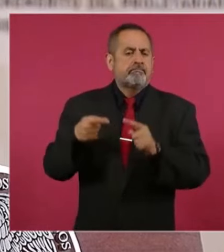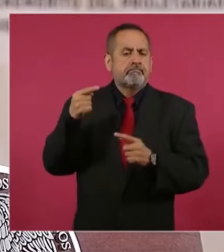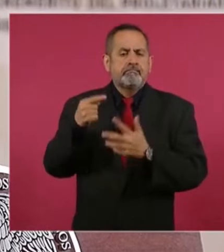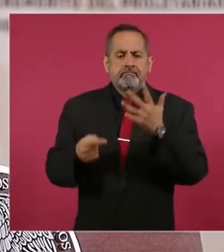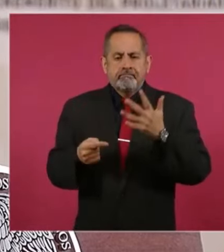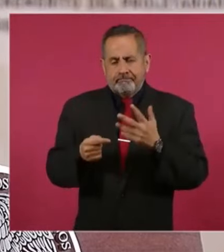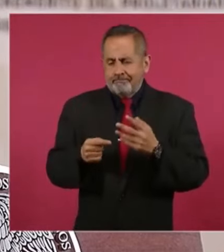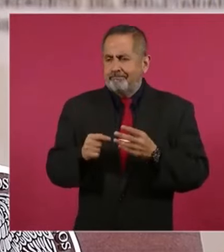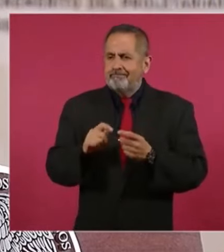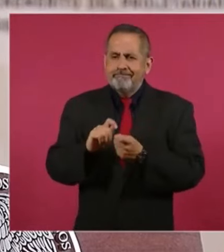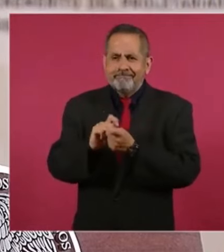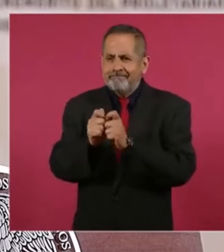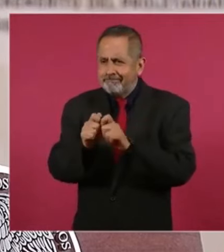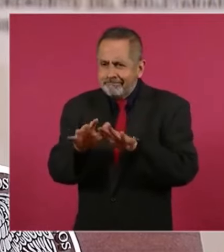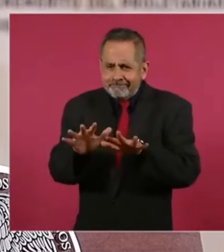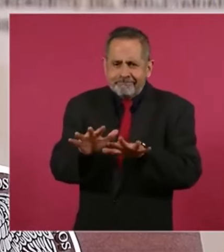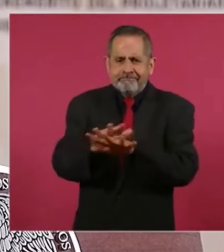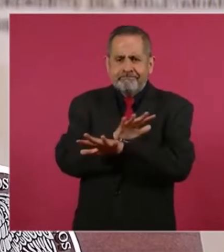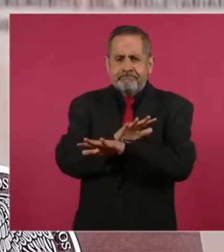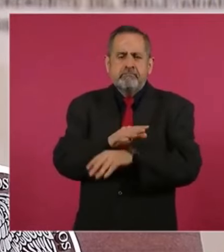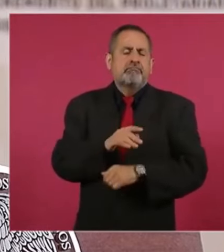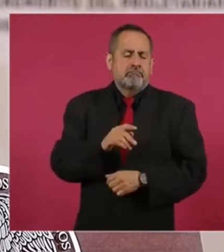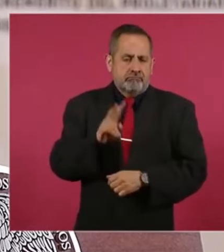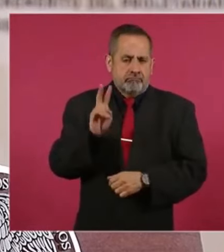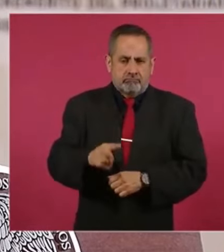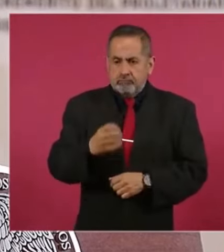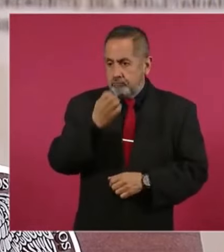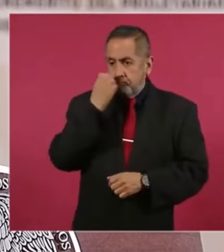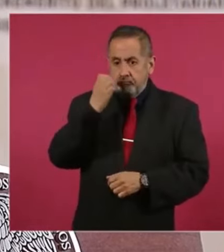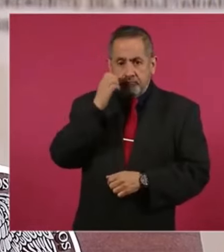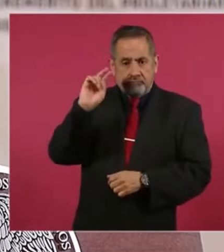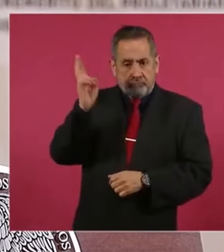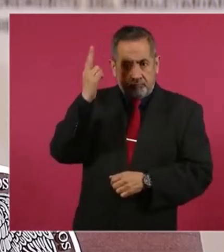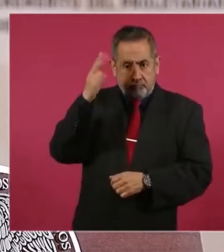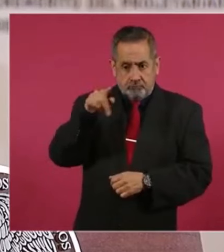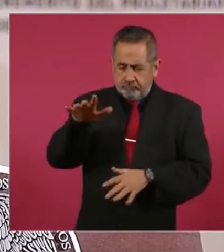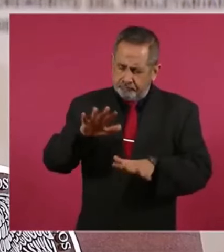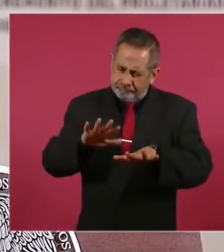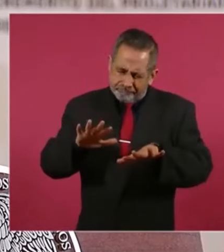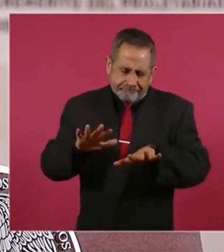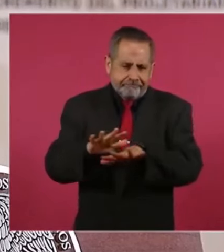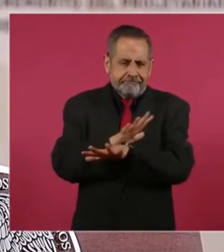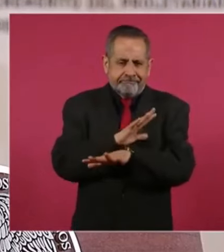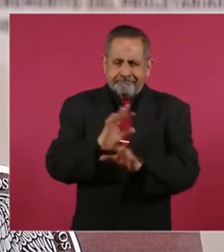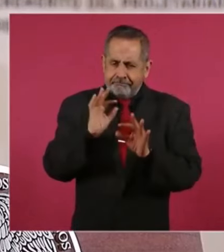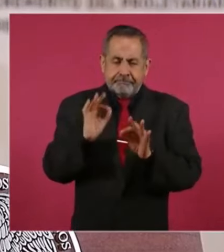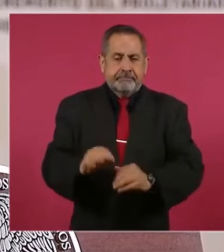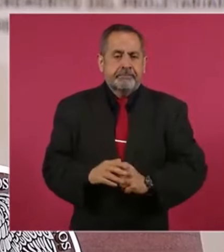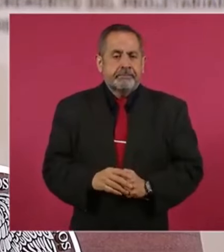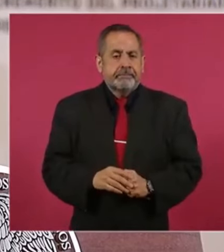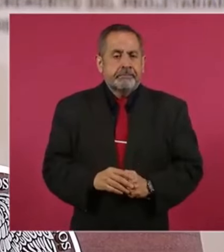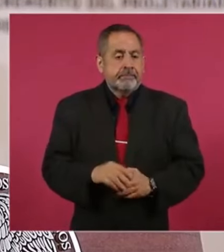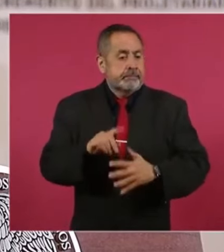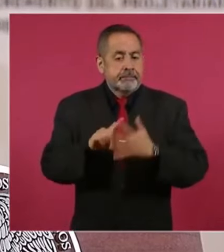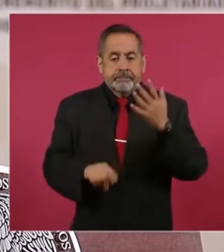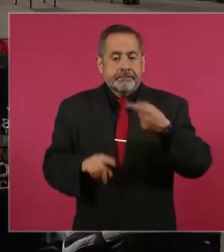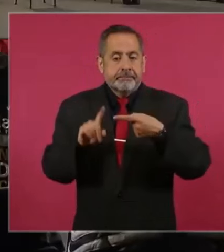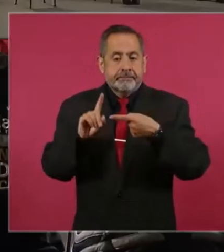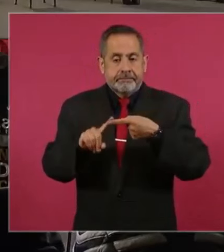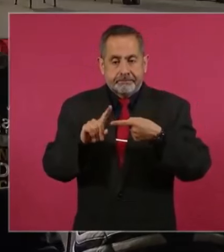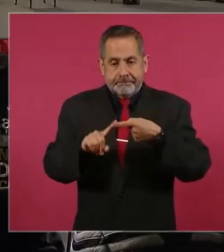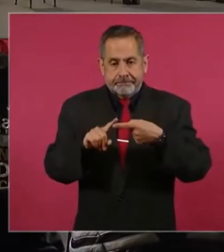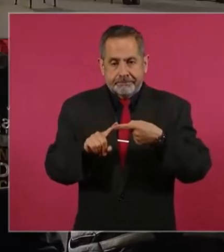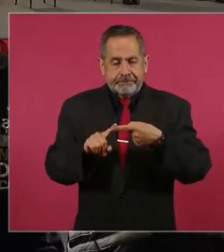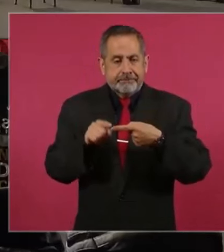gran transformación de la educación superior en este gobierno. El primero es el